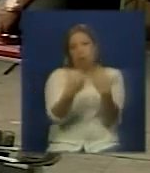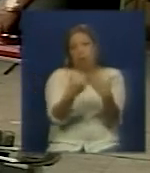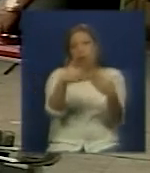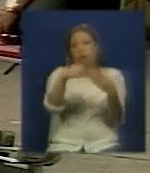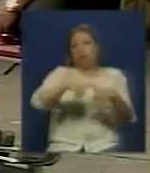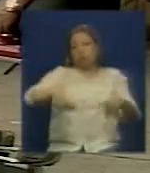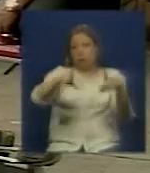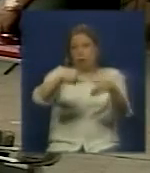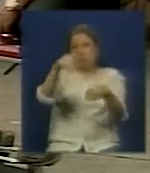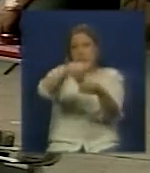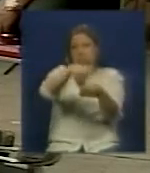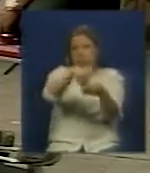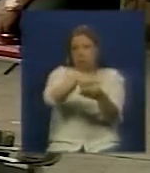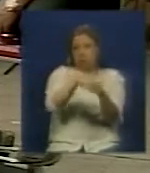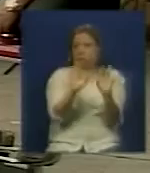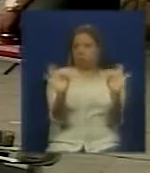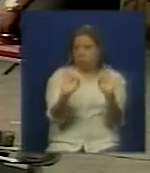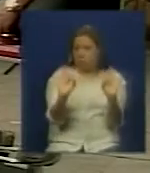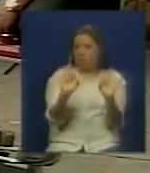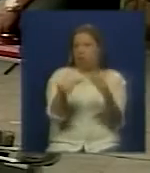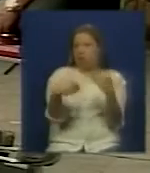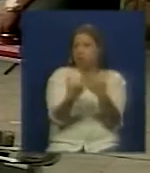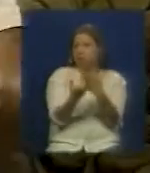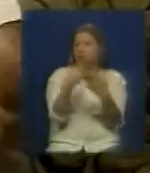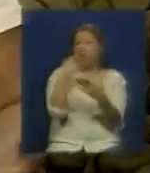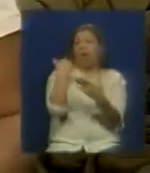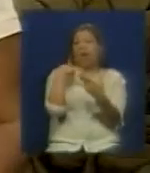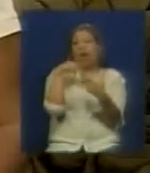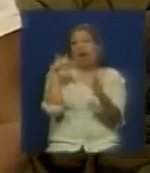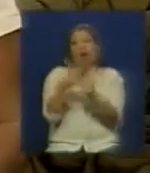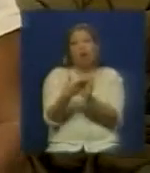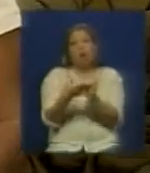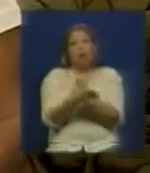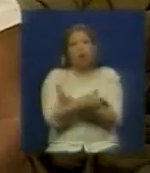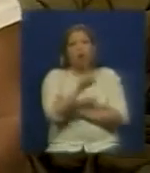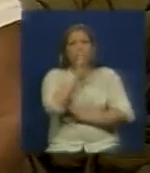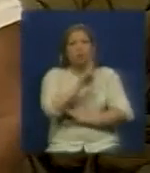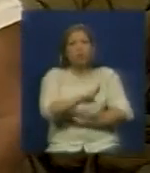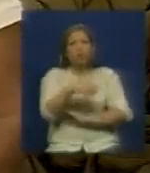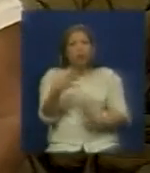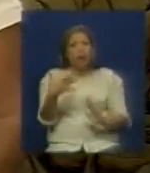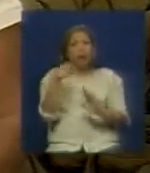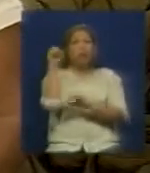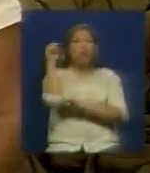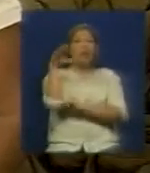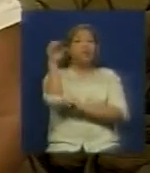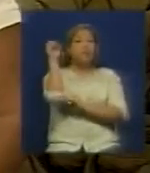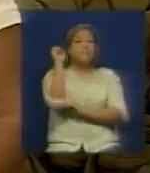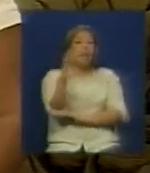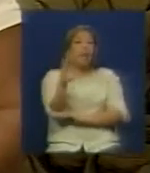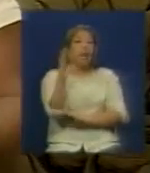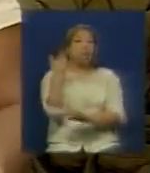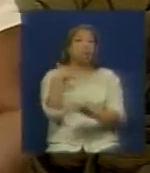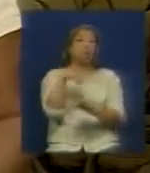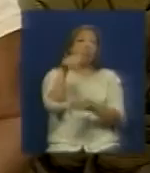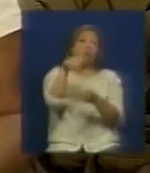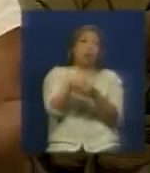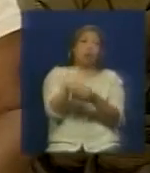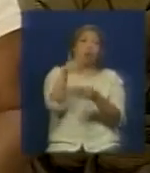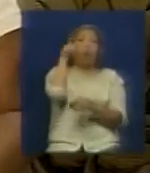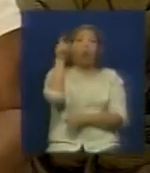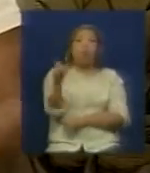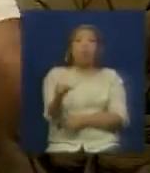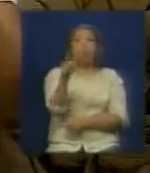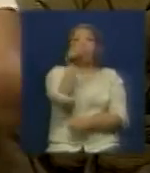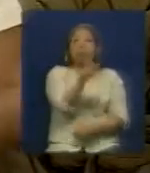Más allá del contexto de lo que sucedió con los resultados yo diría que fue un pueblo